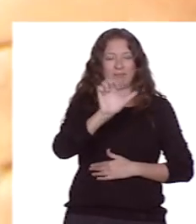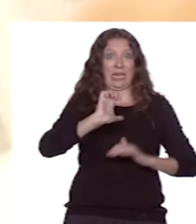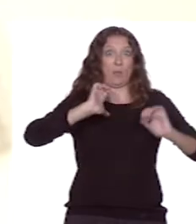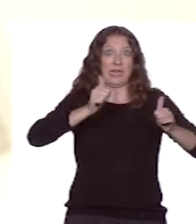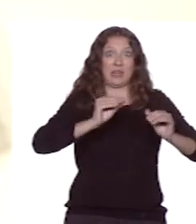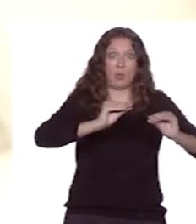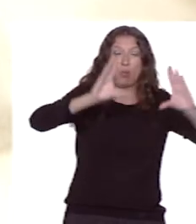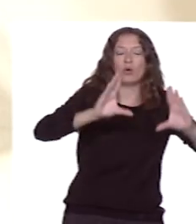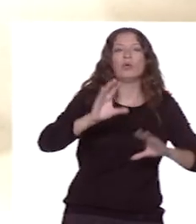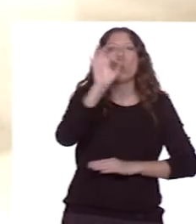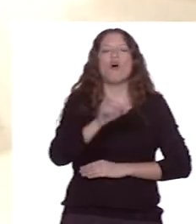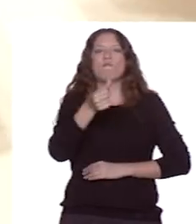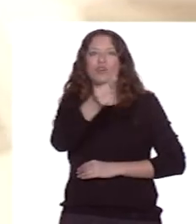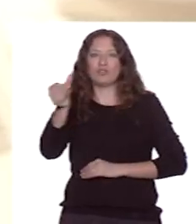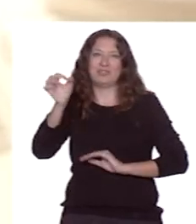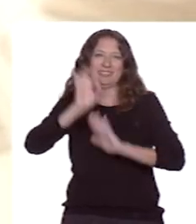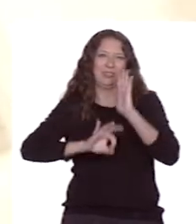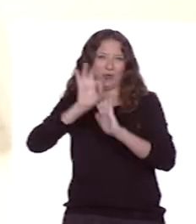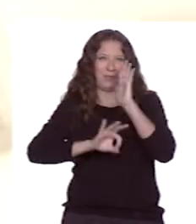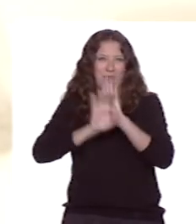botones software de la interfaz.